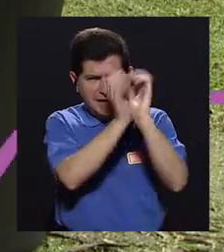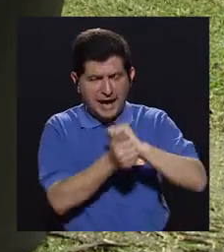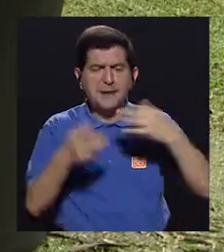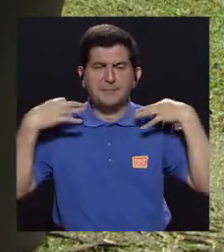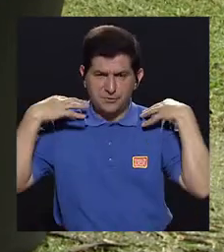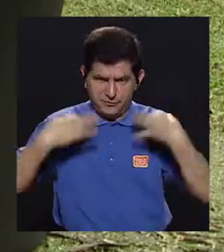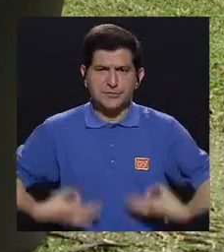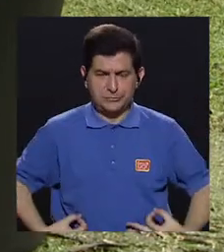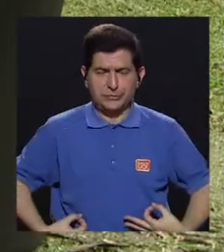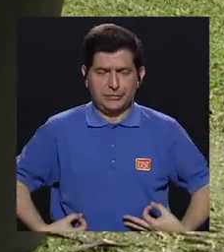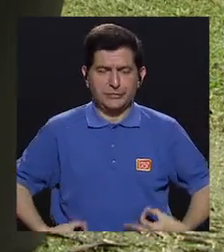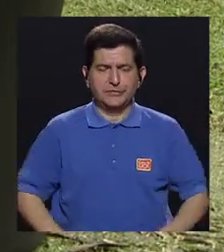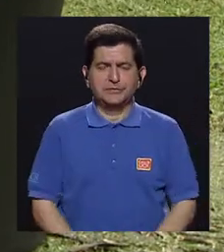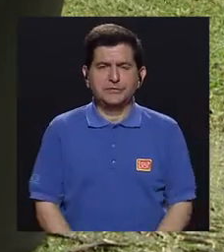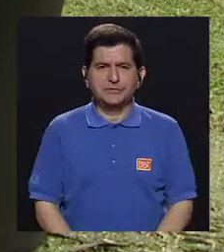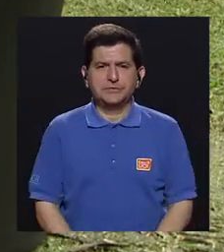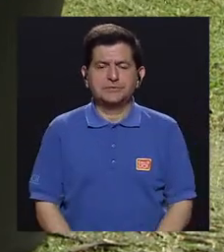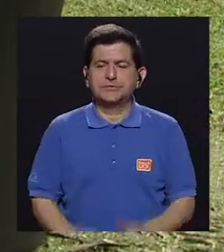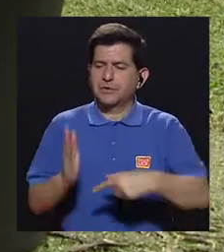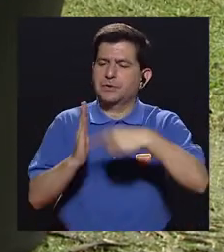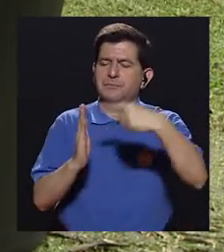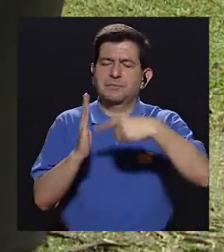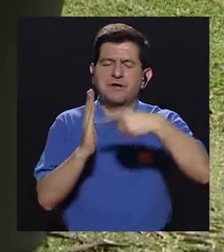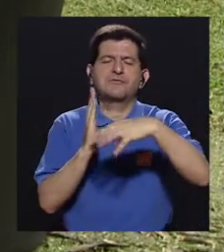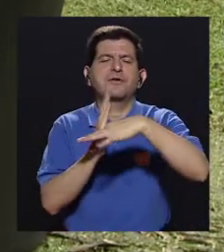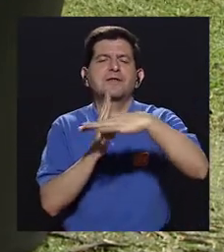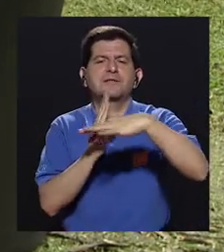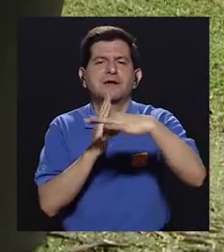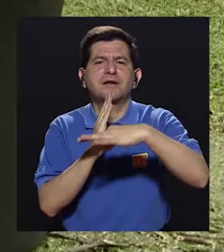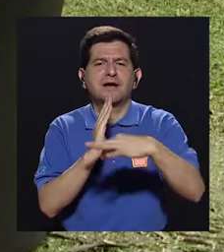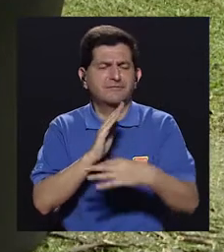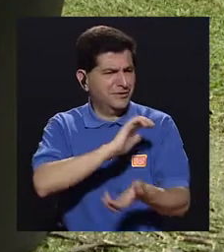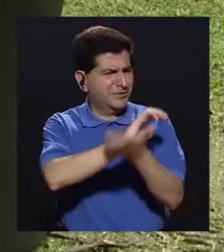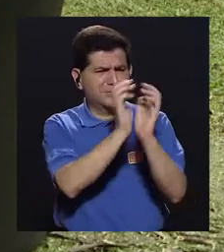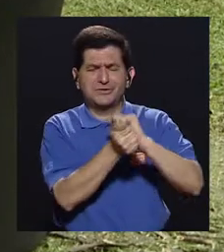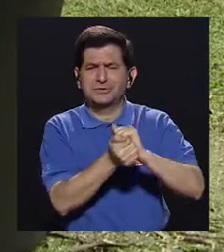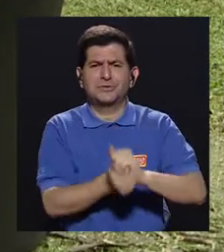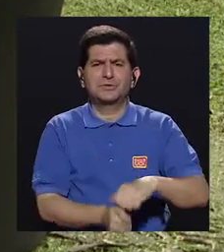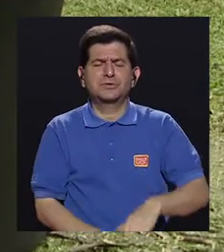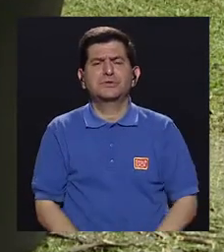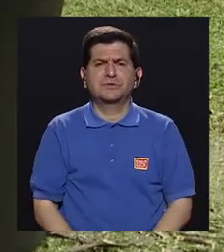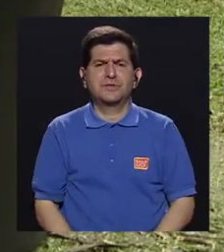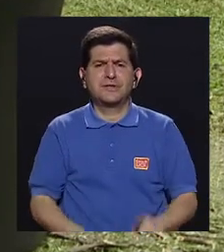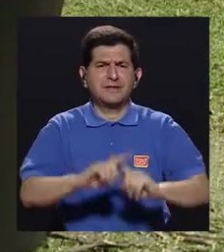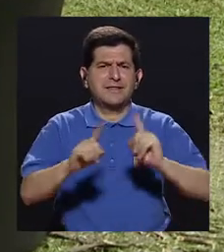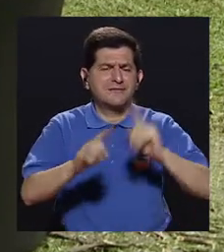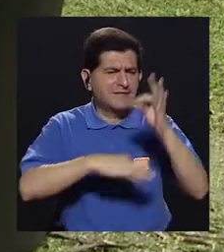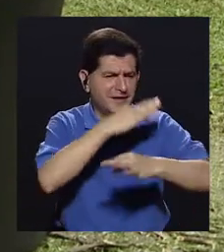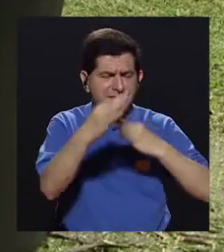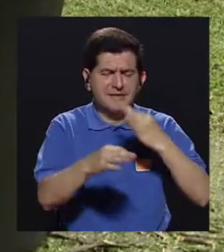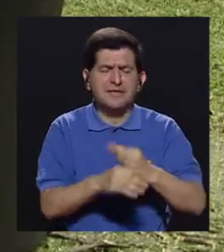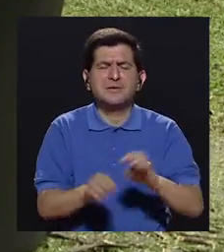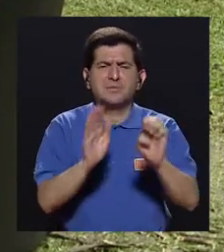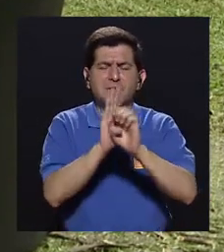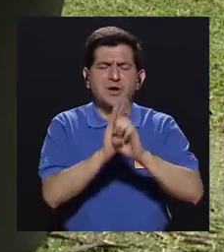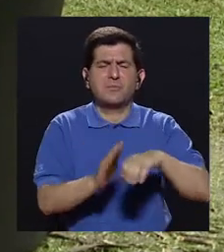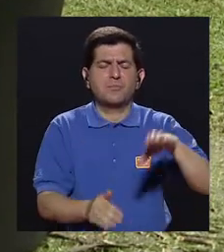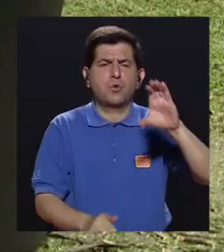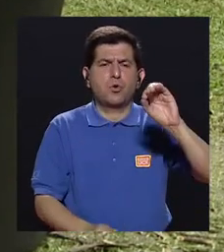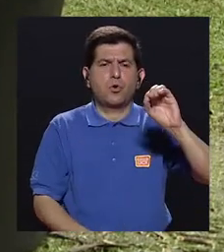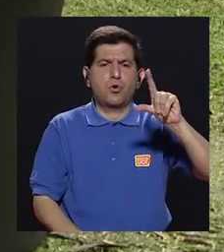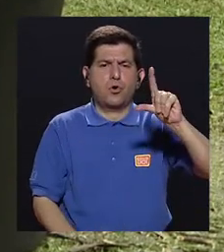cambios fisiológicos como eso, de perfiles lipídicos alterados, colesterol alto, triglicéridos altos,